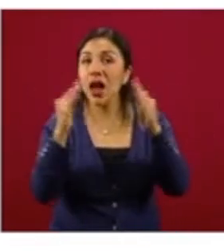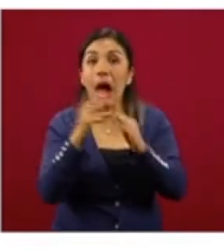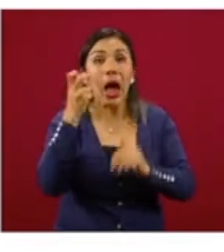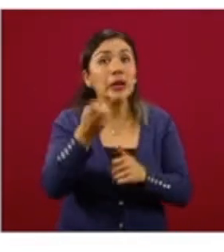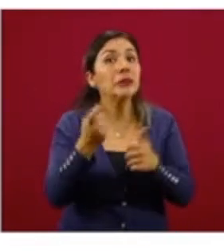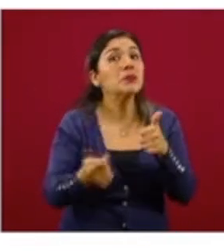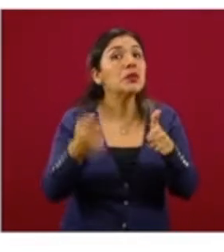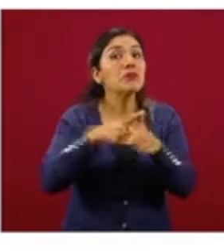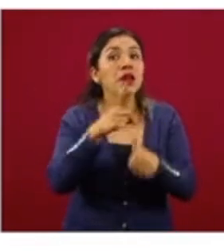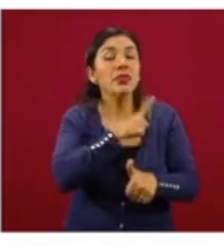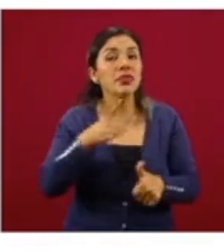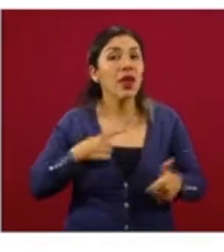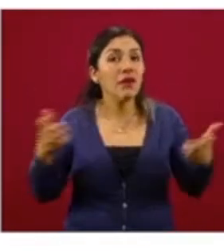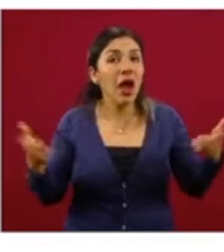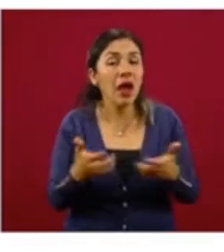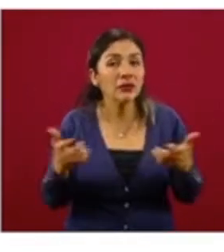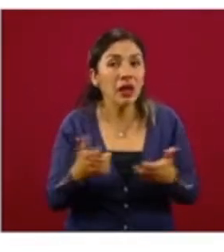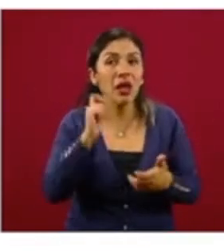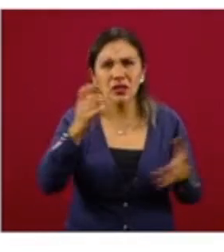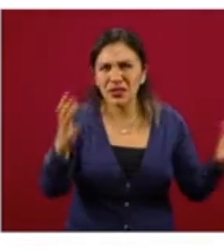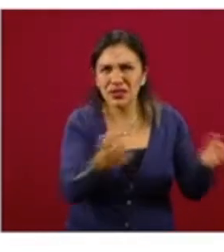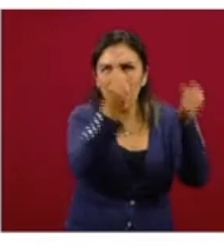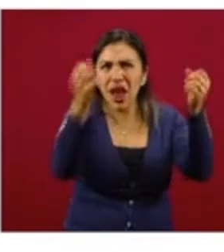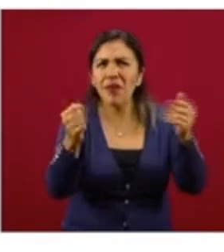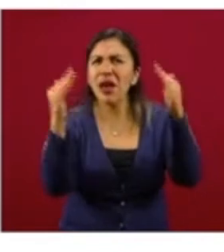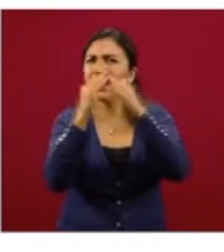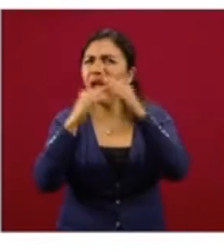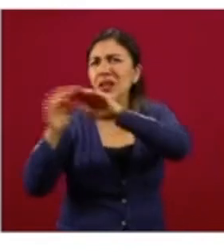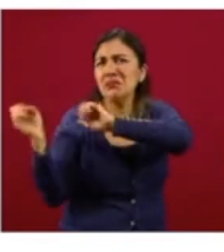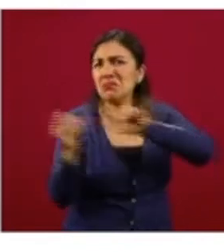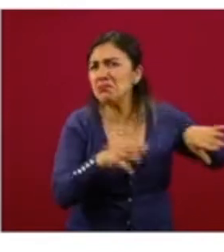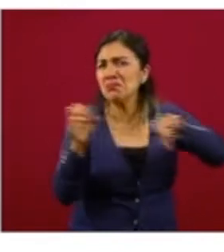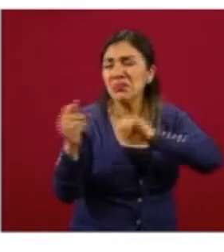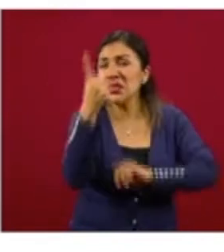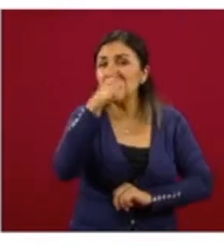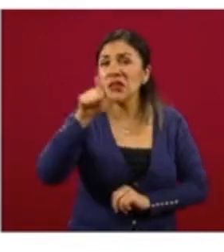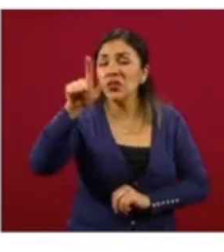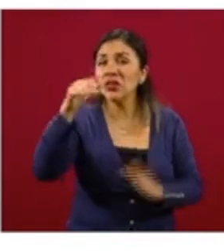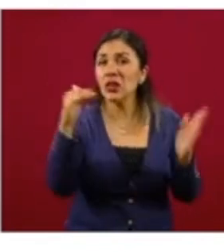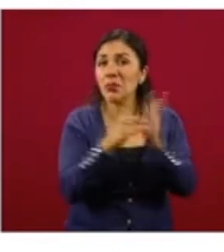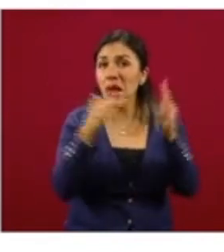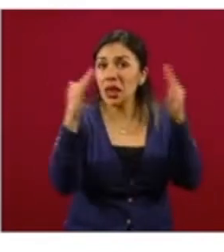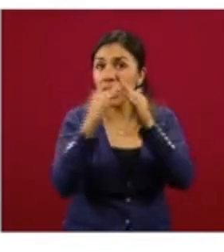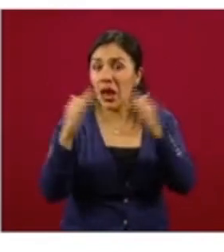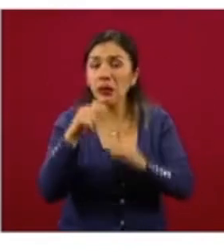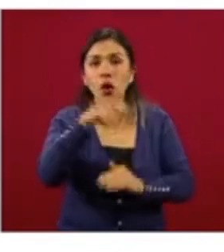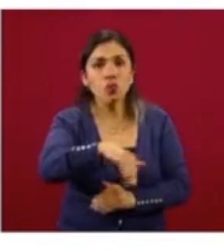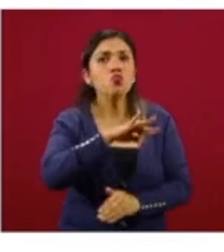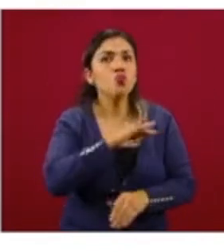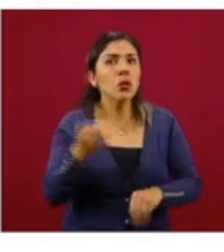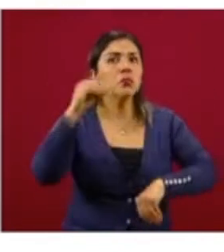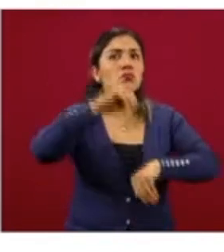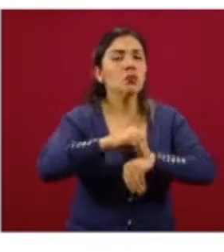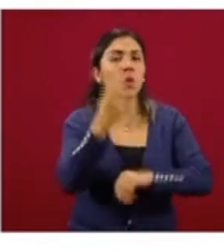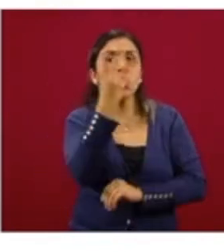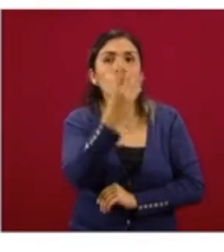lo primero que hay que hacer. Recuperar las viviendas abandonadas, esas 117 mil darían cabida a